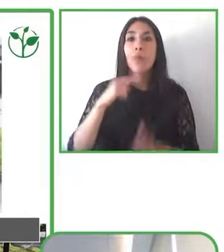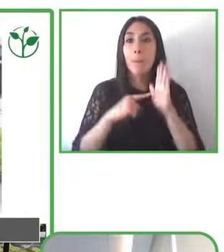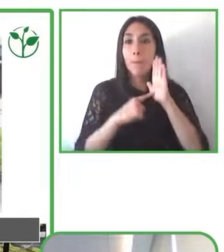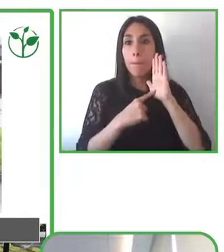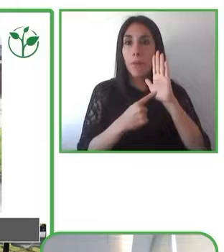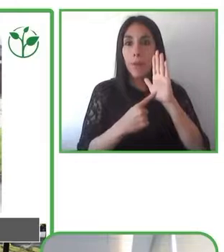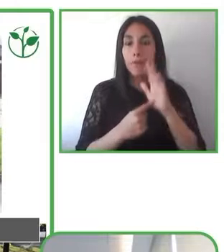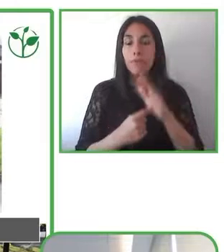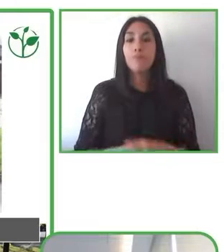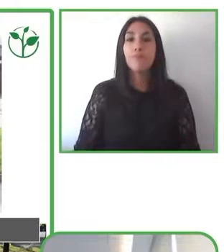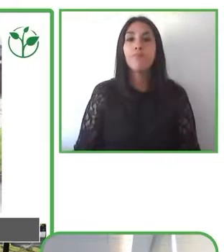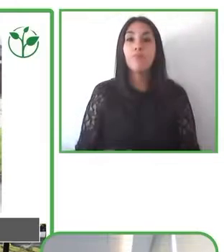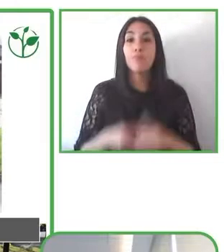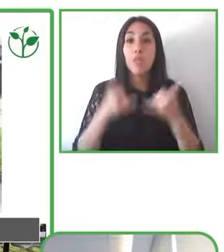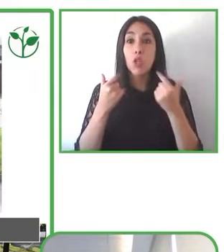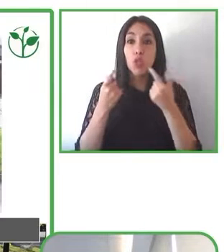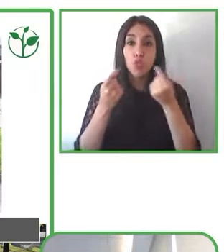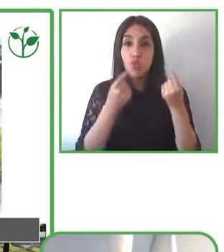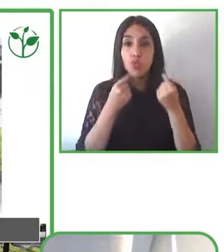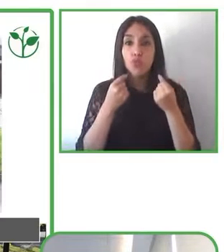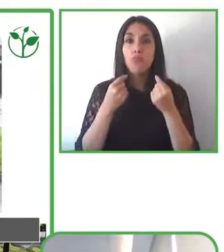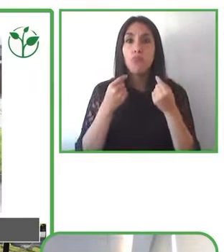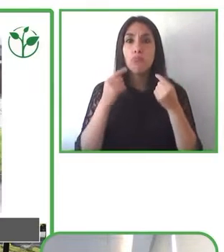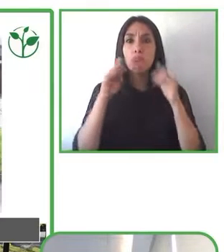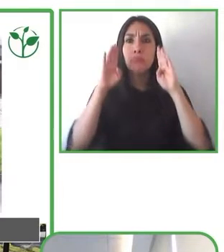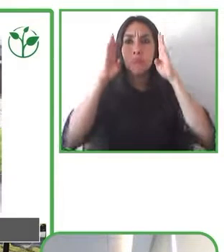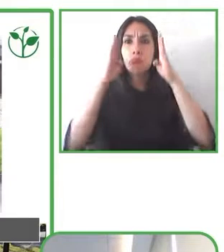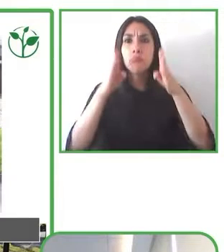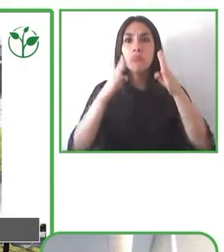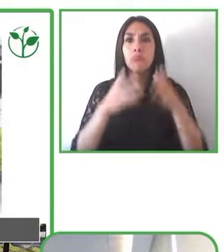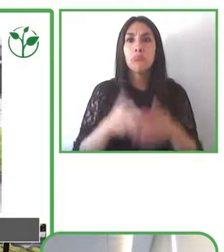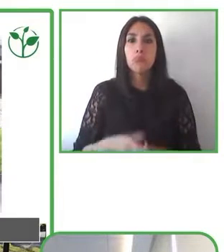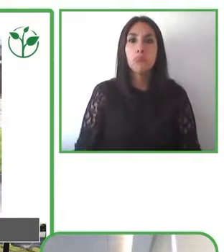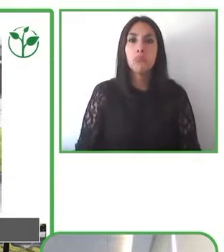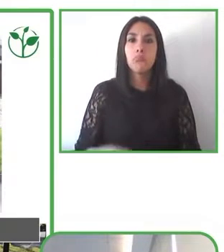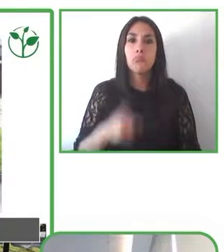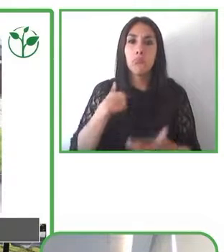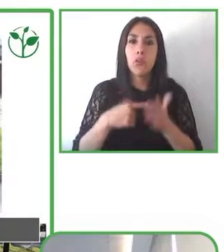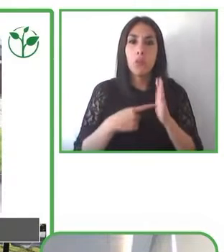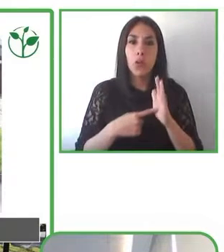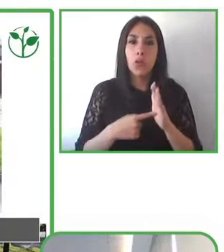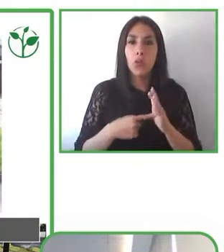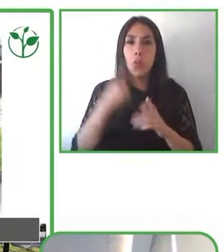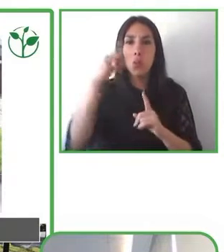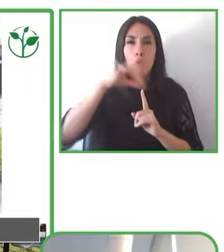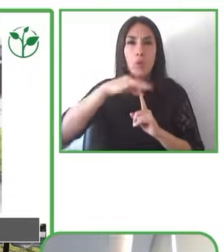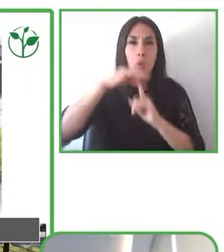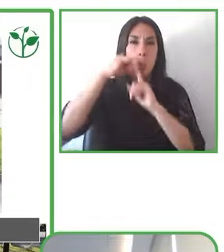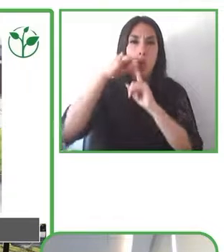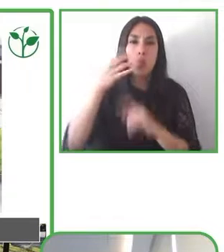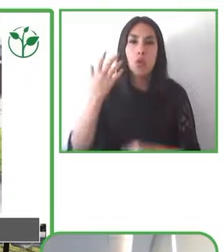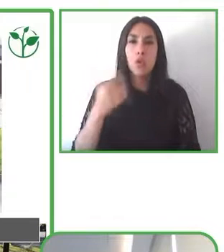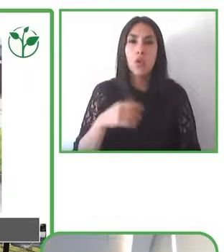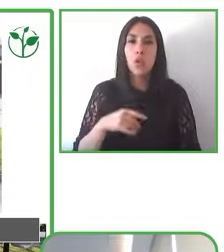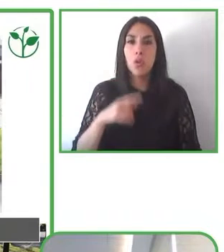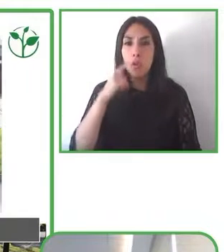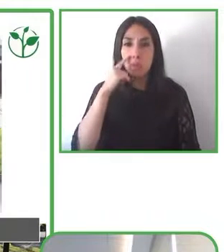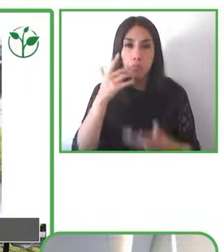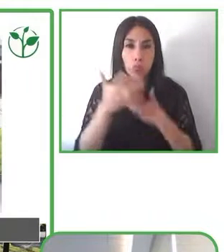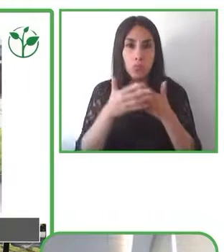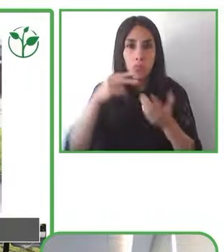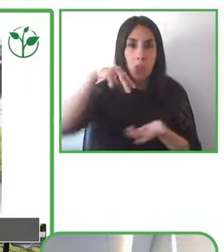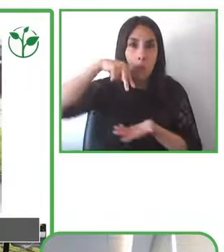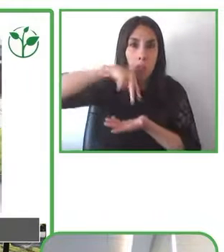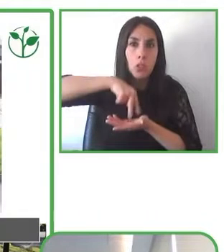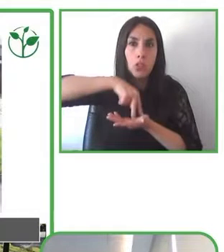enfoque. Destacamos por ejemplo los diseños de paraderos o puntos de parado que antiguamente en nuestra región